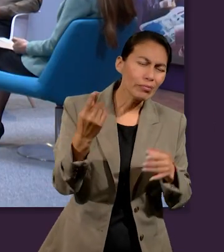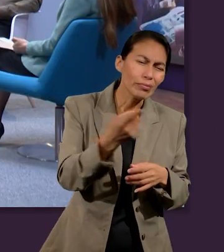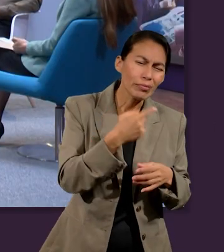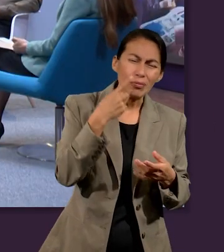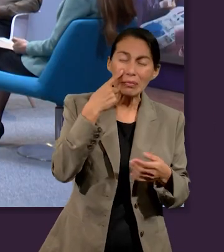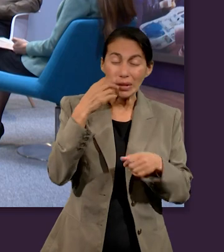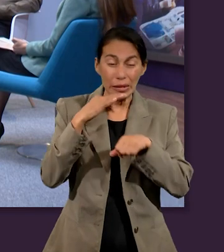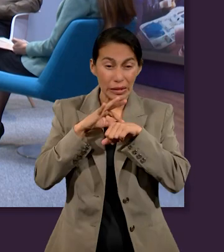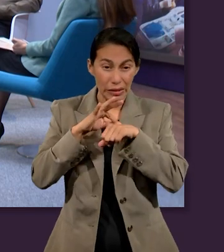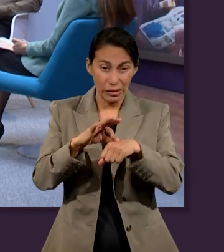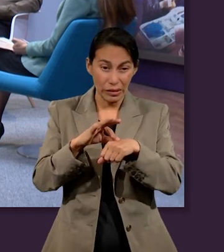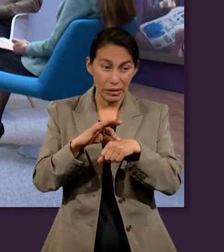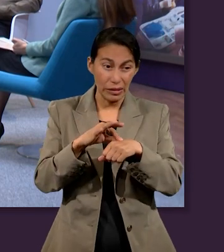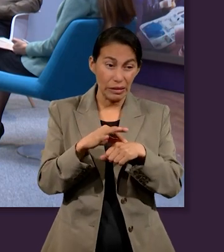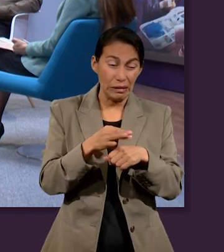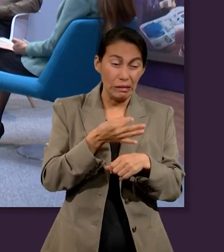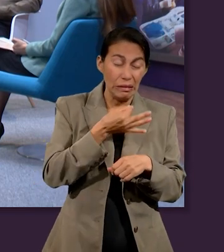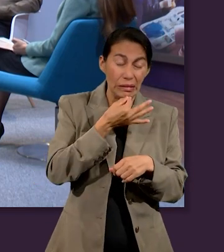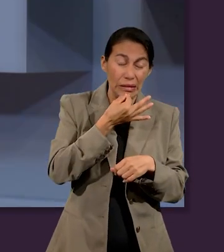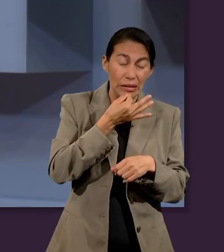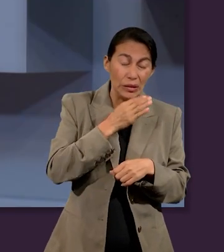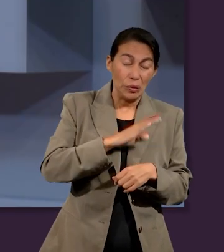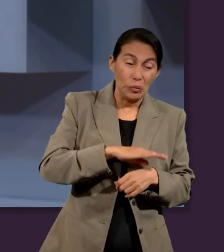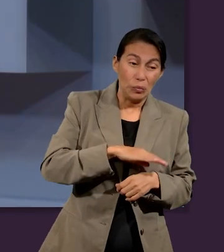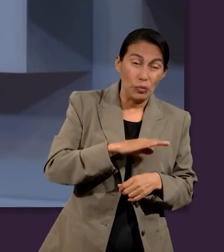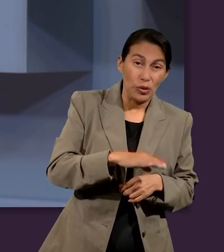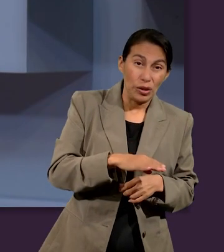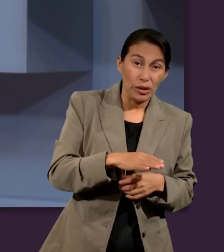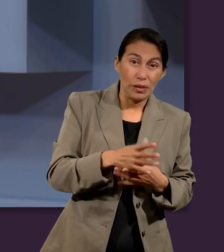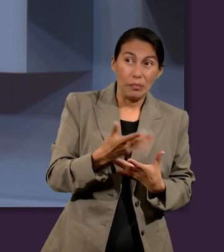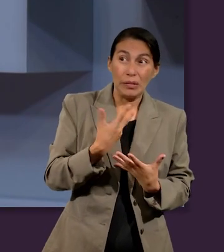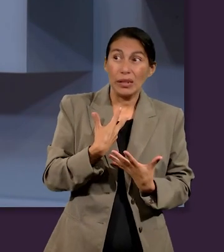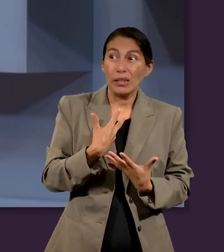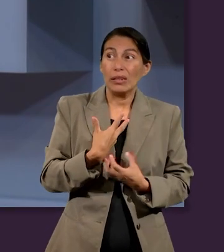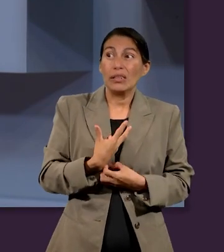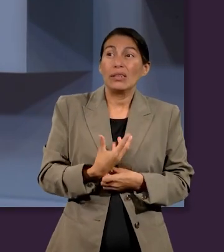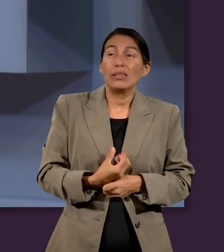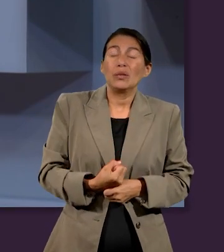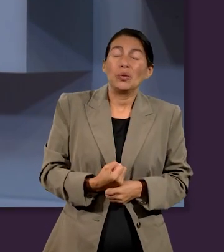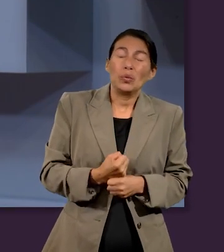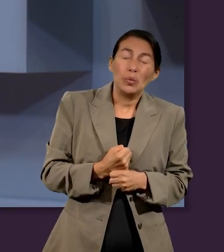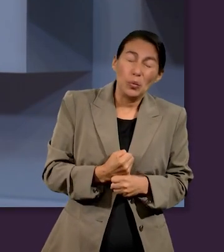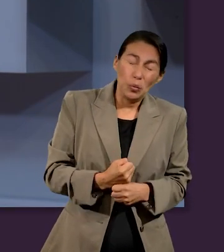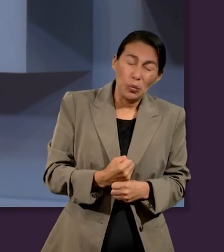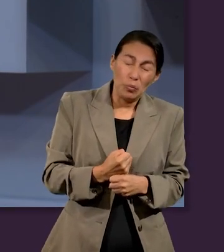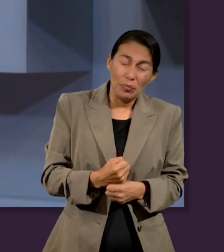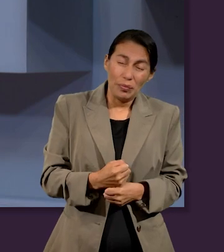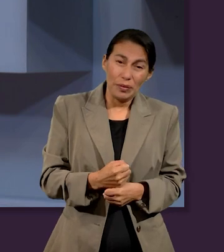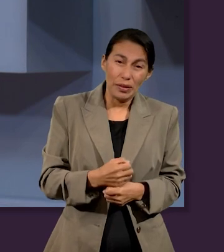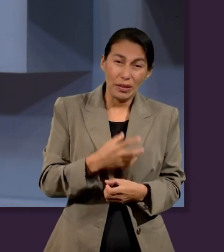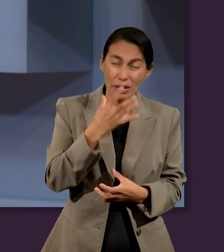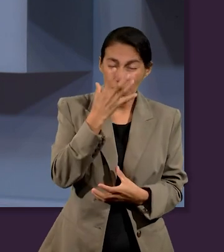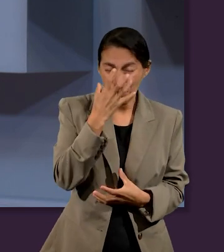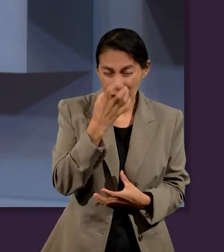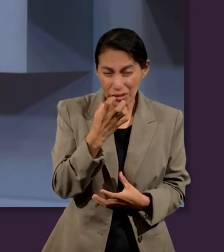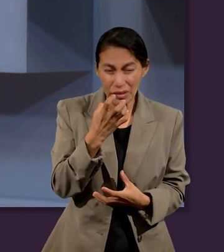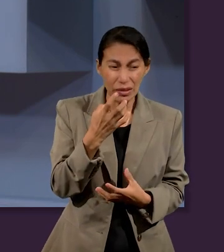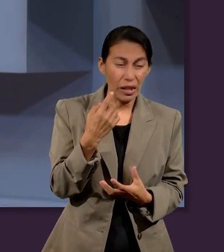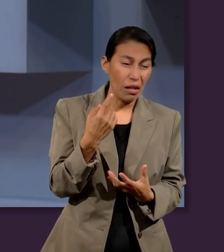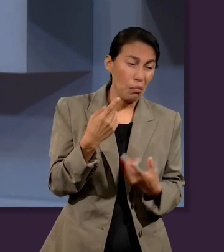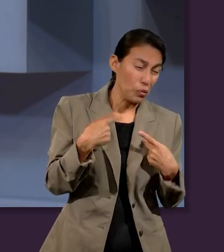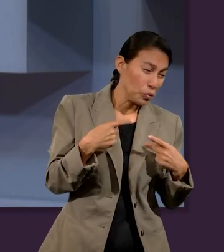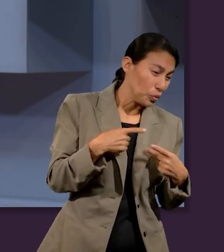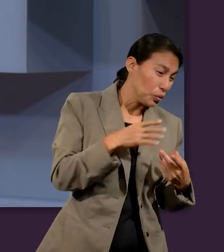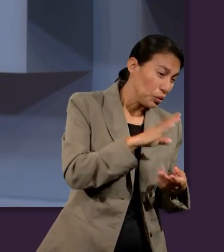reconocer que cuando experimentamos o estamos cerca de la muerte, todo ese dolor que se genera dentro de nosotros